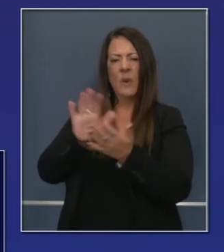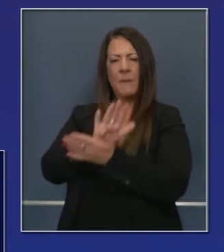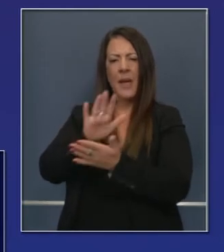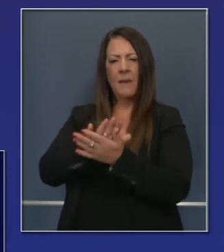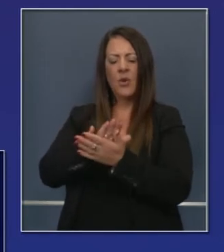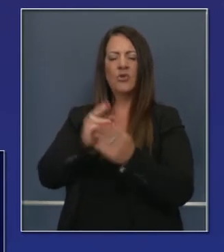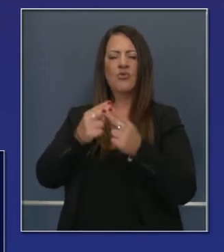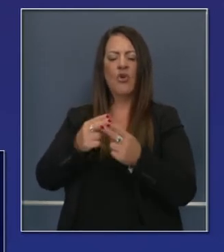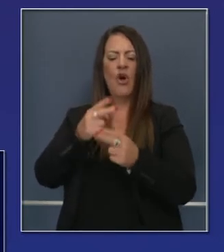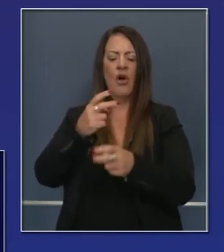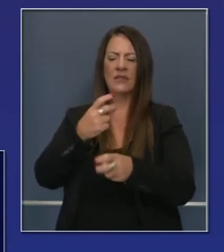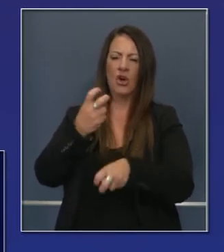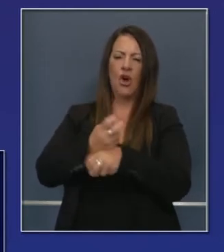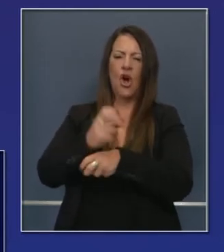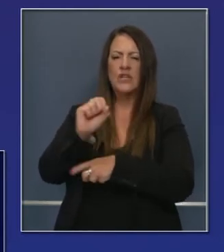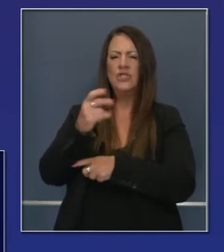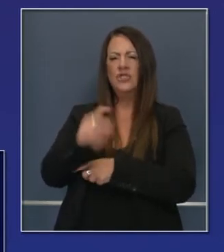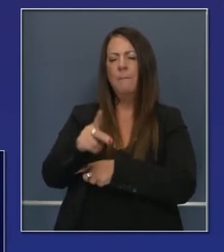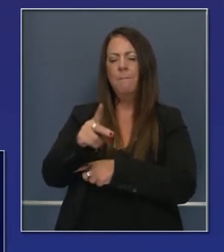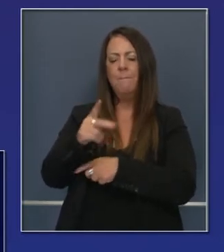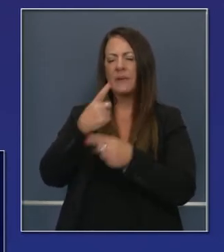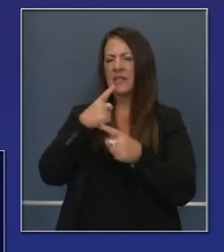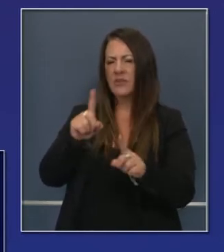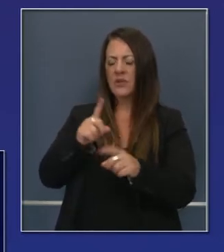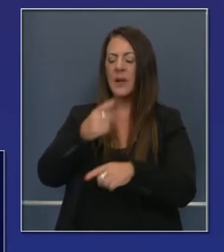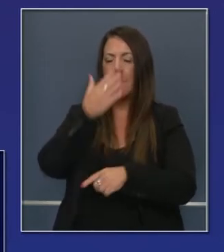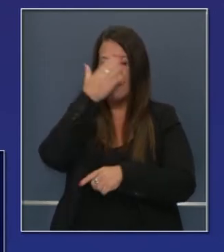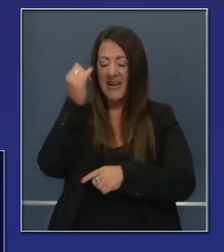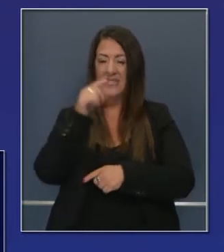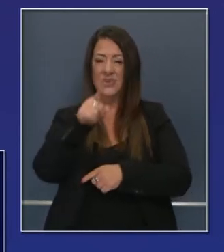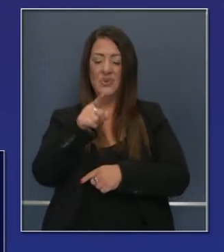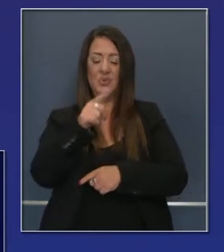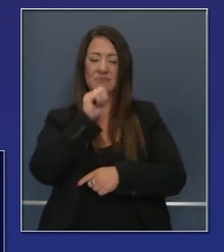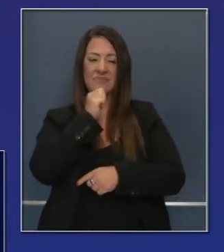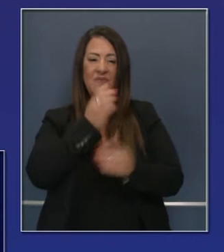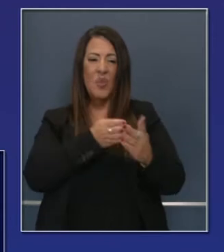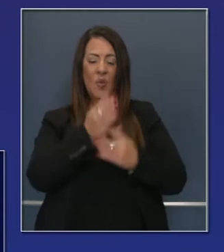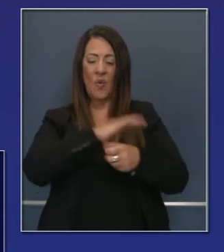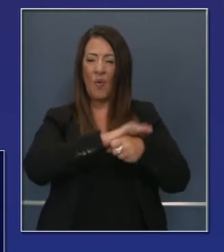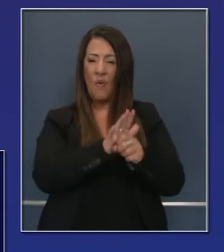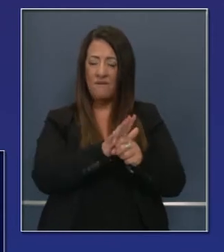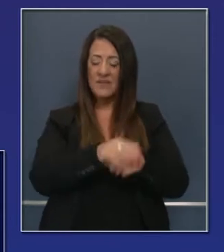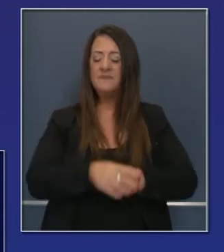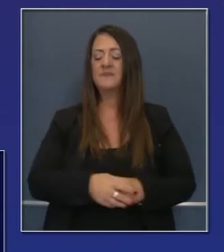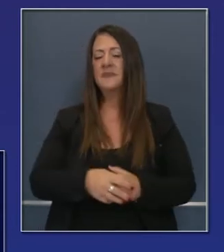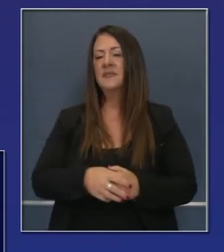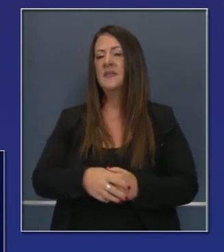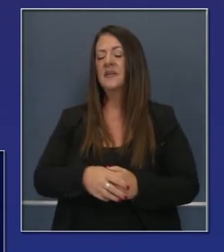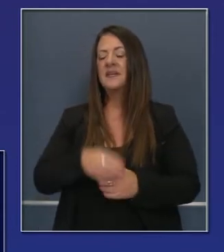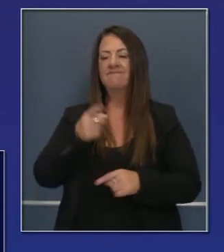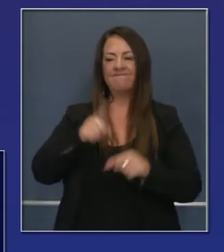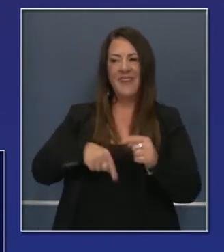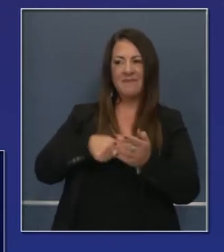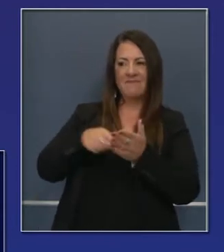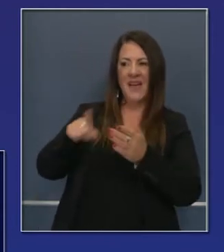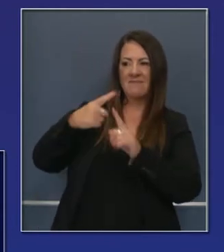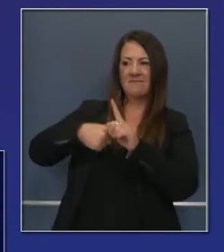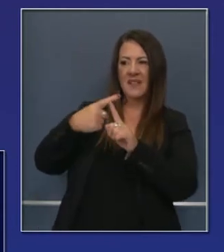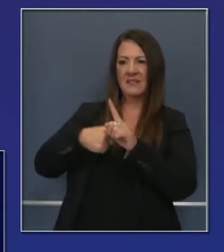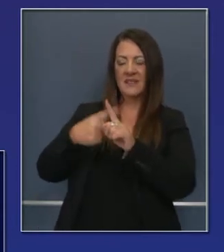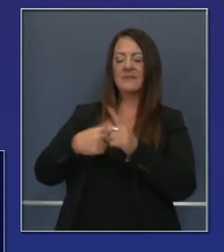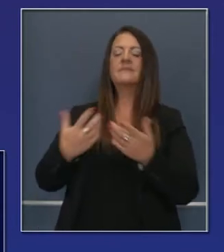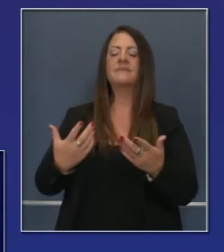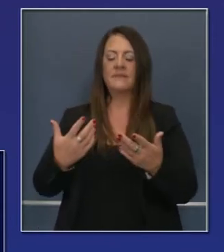formulario, una declaración de dificultades donde declaran que COVID-19 ha causado impacto sobre su habilidad de